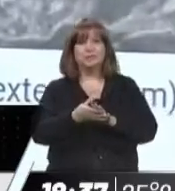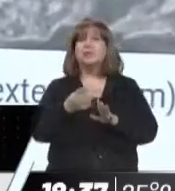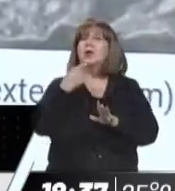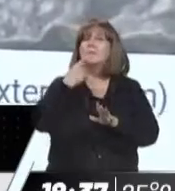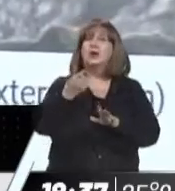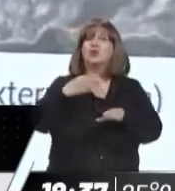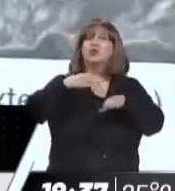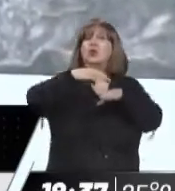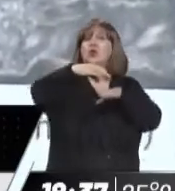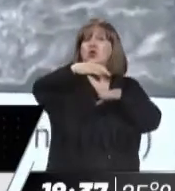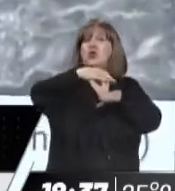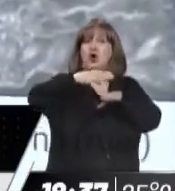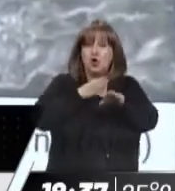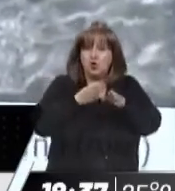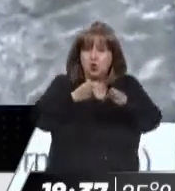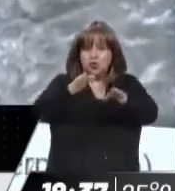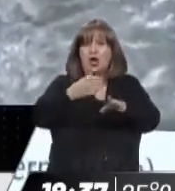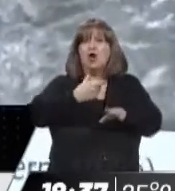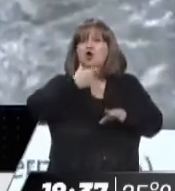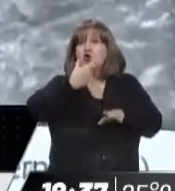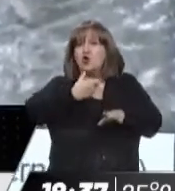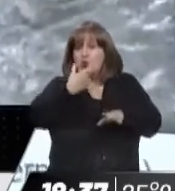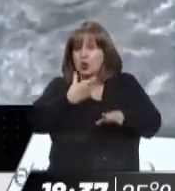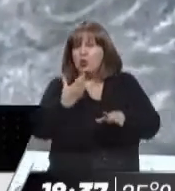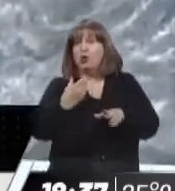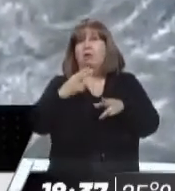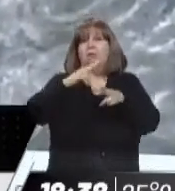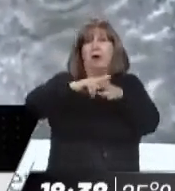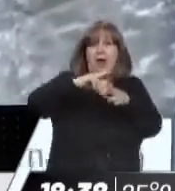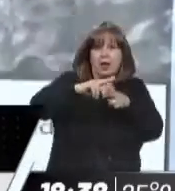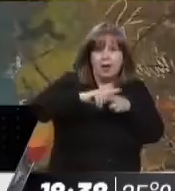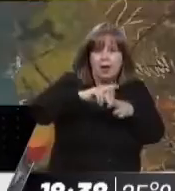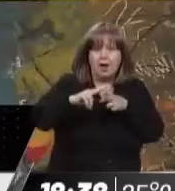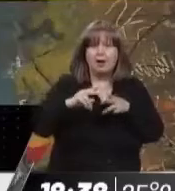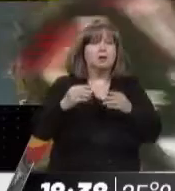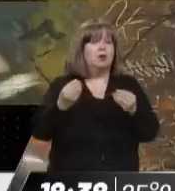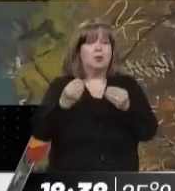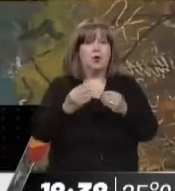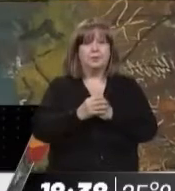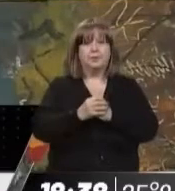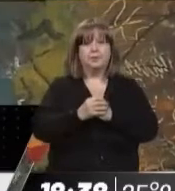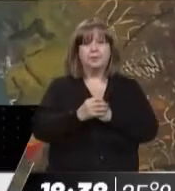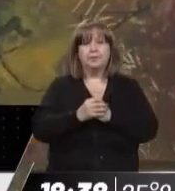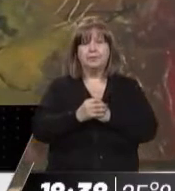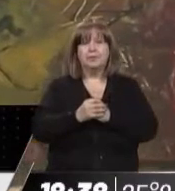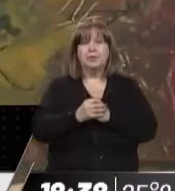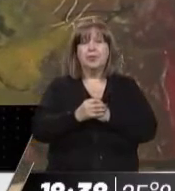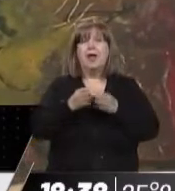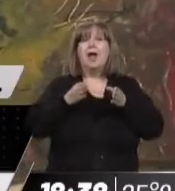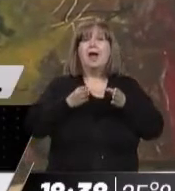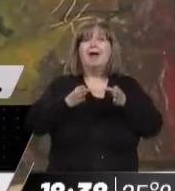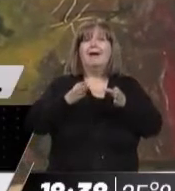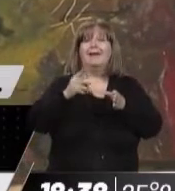donde fue el accidente, ¿tiene color rojo de prioridad? ¿No tiene color rojo? ¿En qué sector se encuentra? En el kilómetro